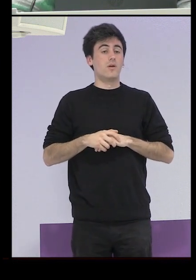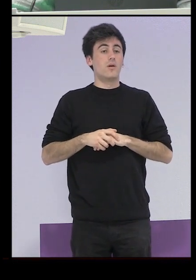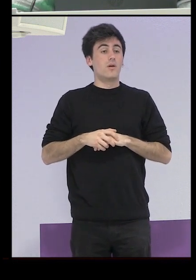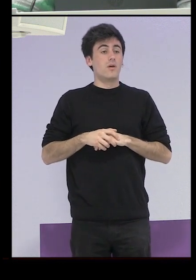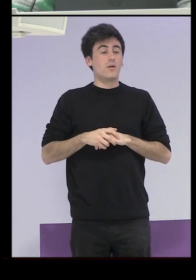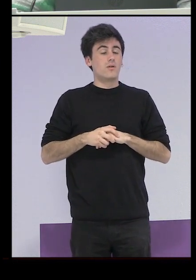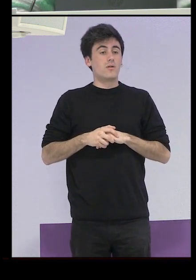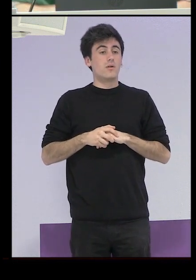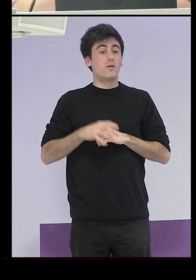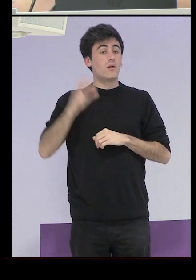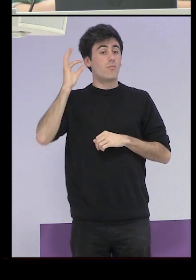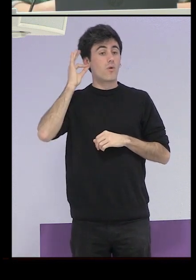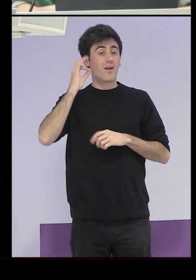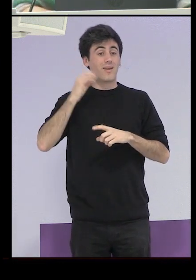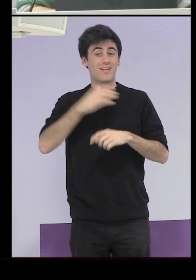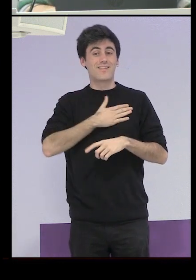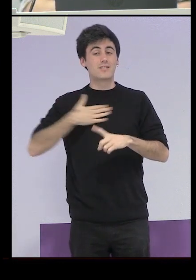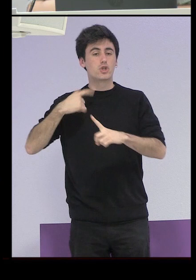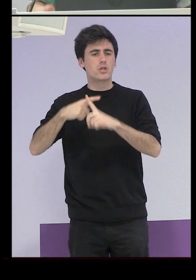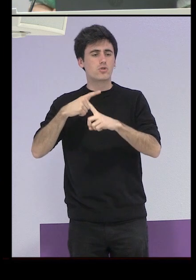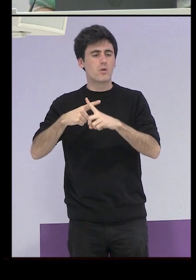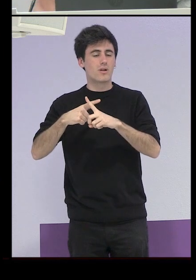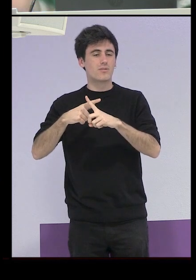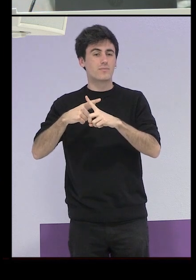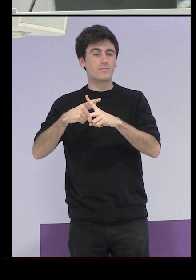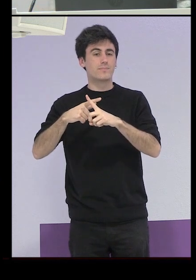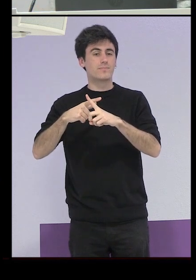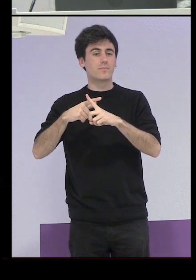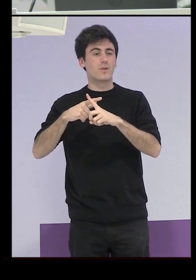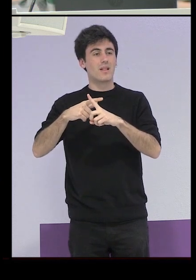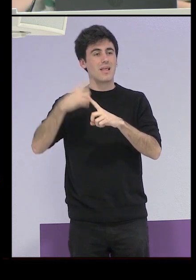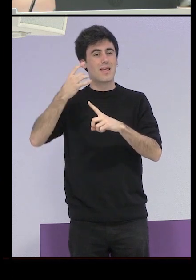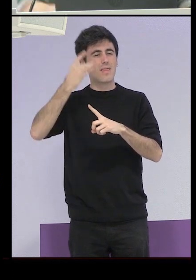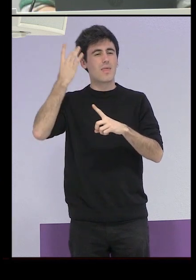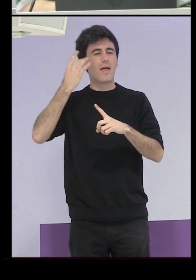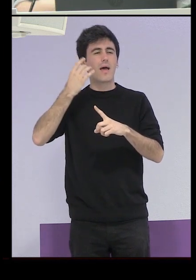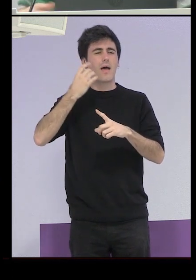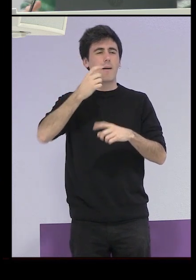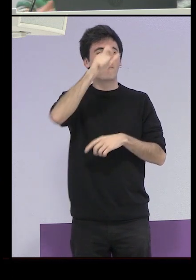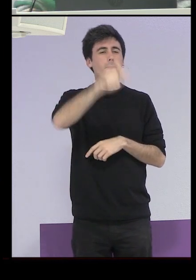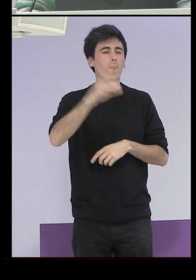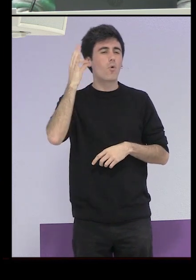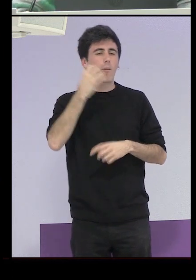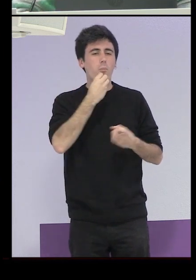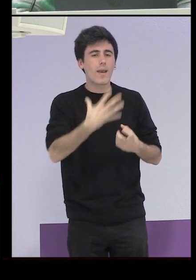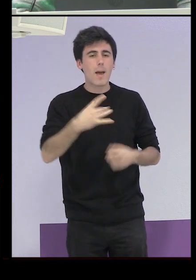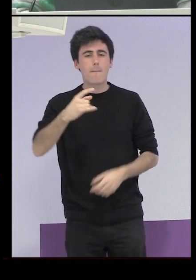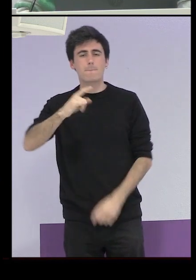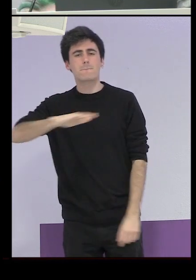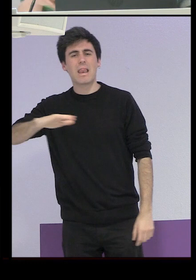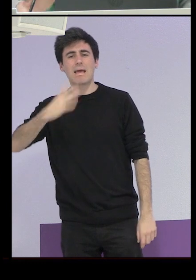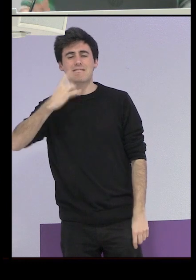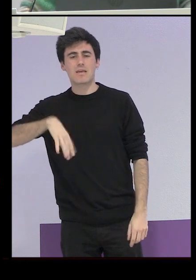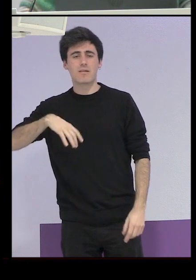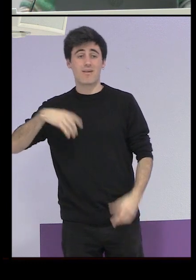sanas carecen de deseo sexual, volvemos a una idea de quiénes son las buenas mujeres y quiénes son las malas, que de alguna manera perdura